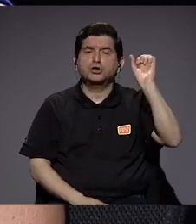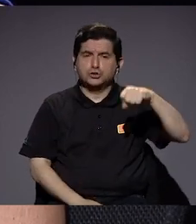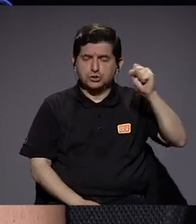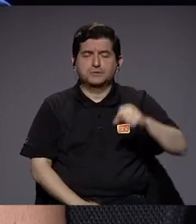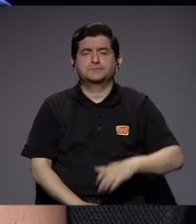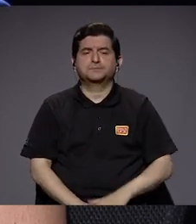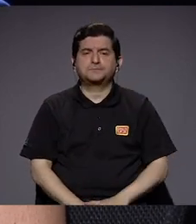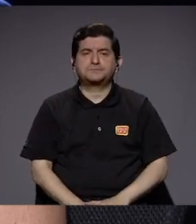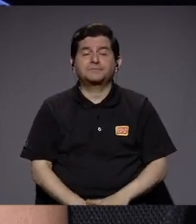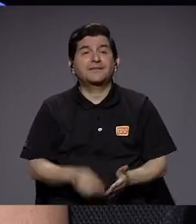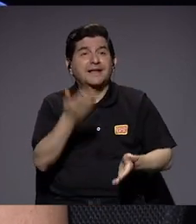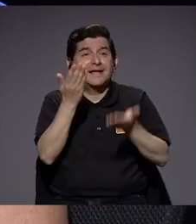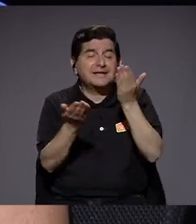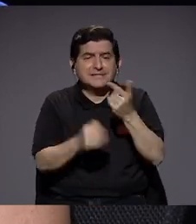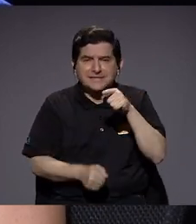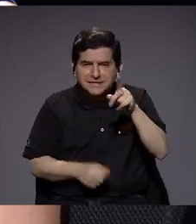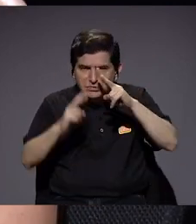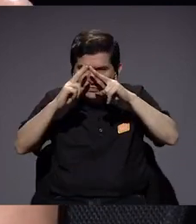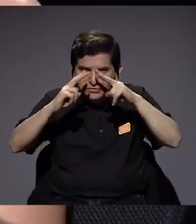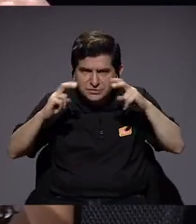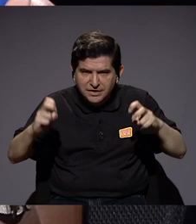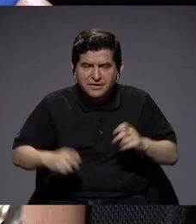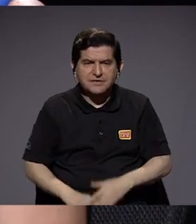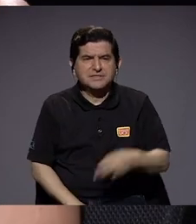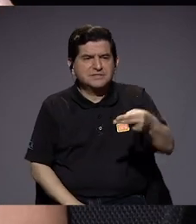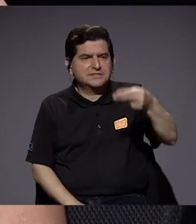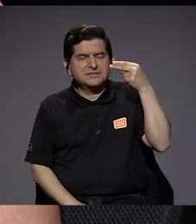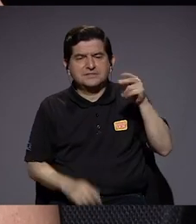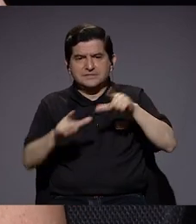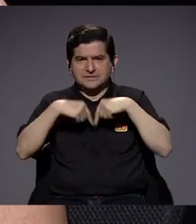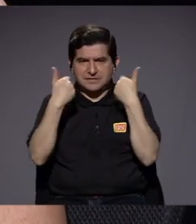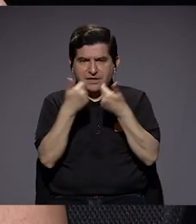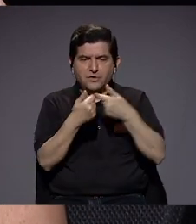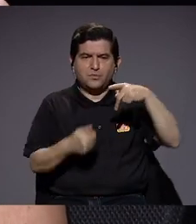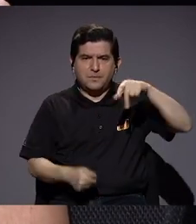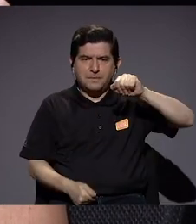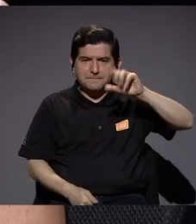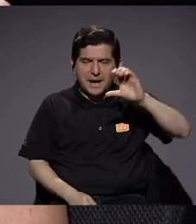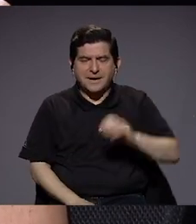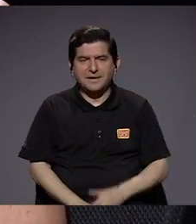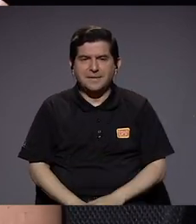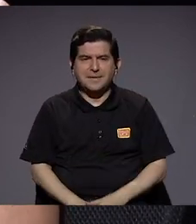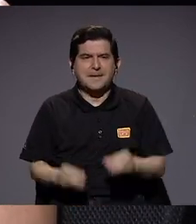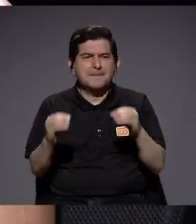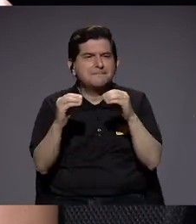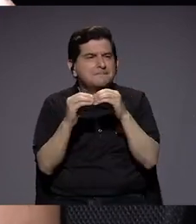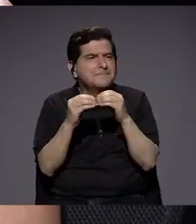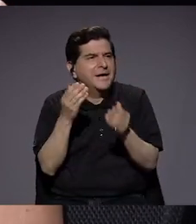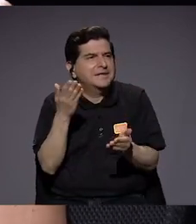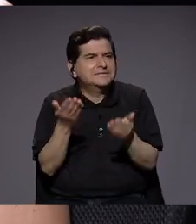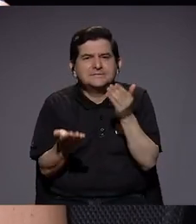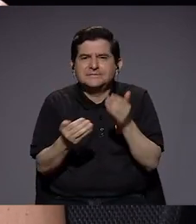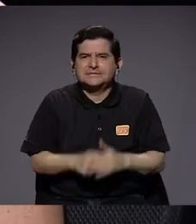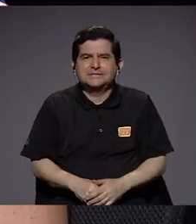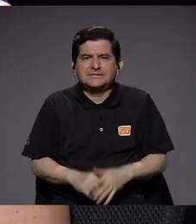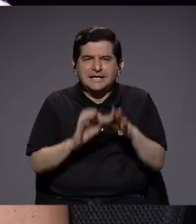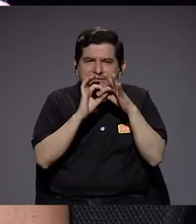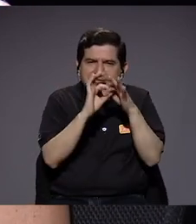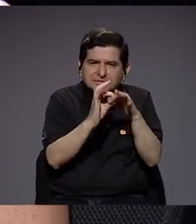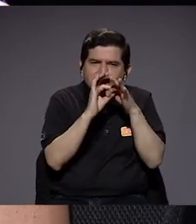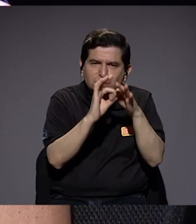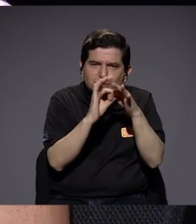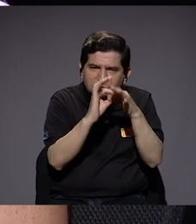probablemente si revisas en el historial de las fracciones del Partido de Acción Ciudadana, la que ha sido más cohesionada